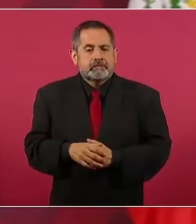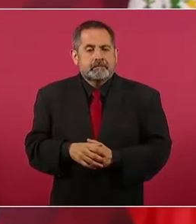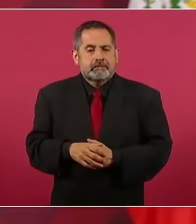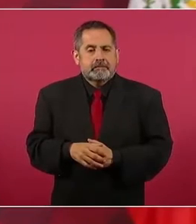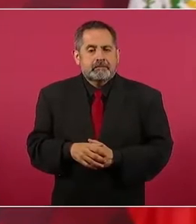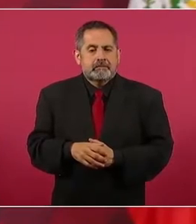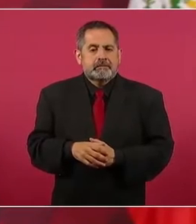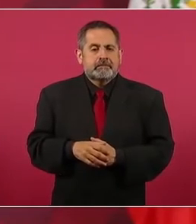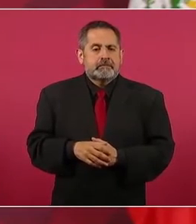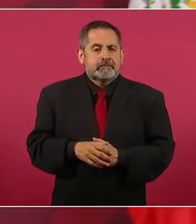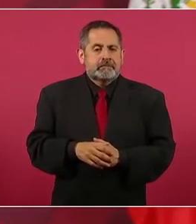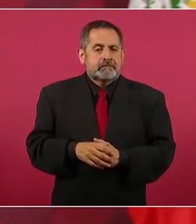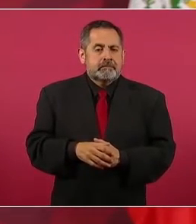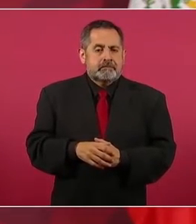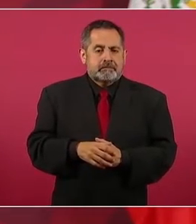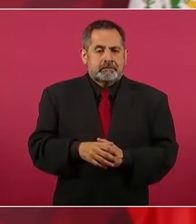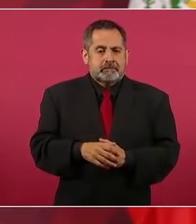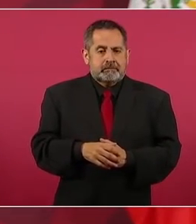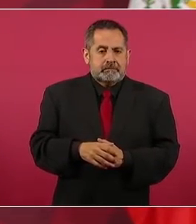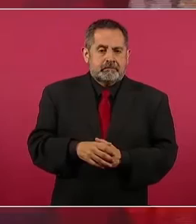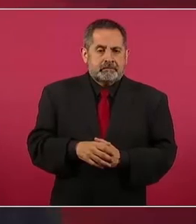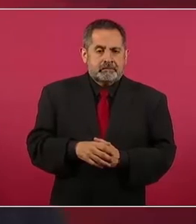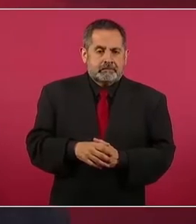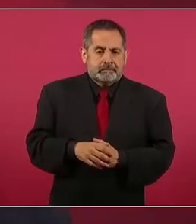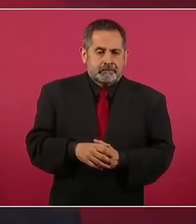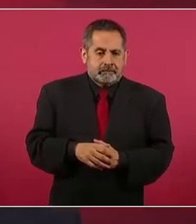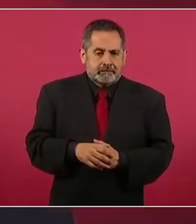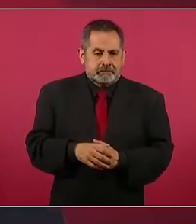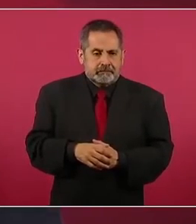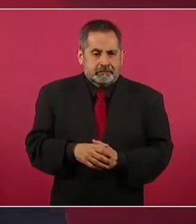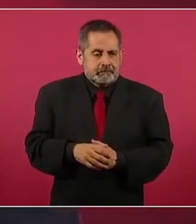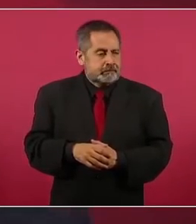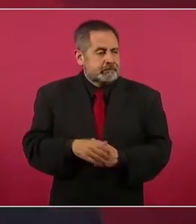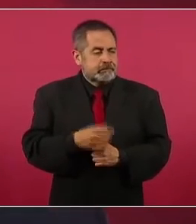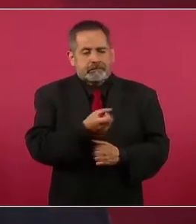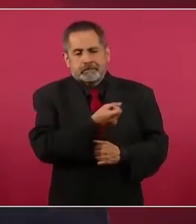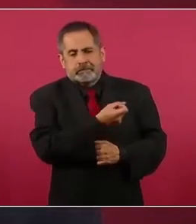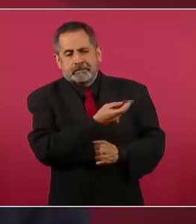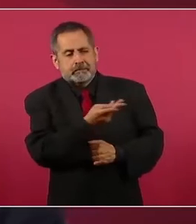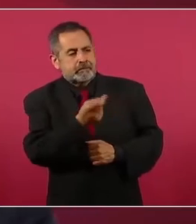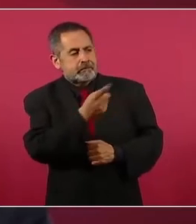que para algunos